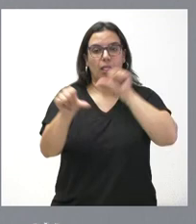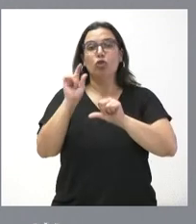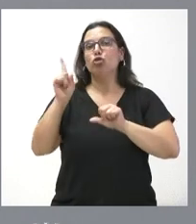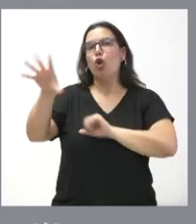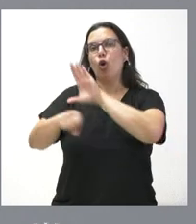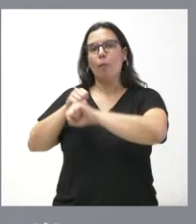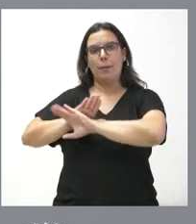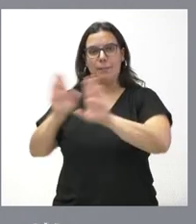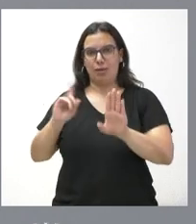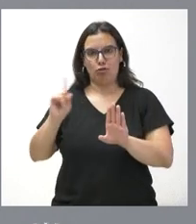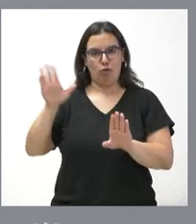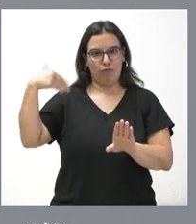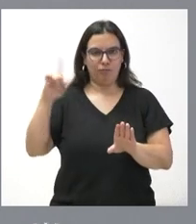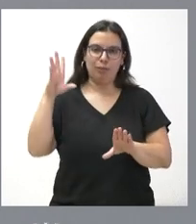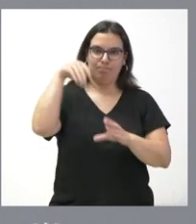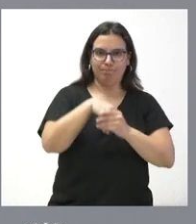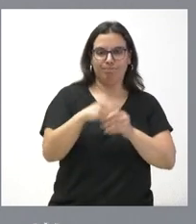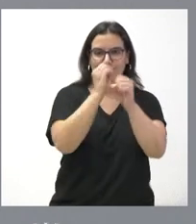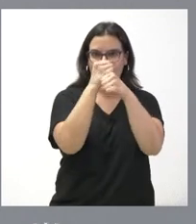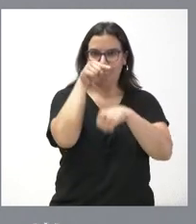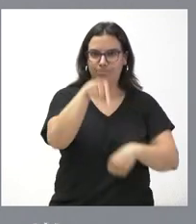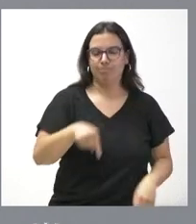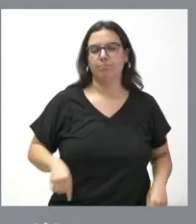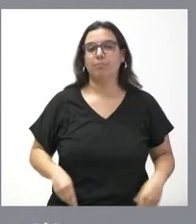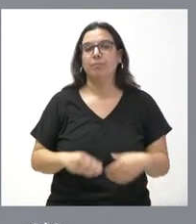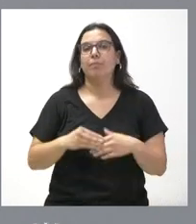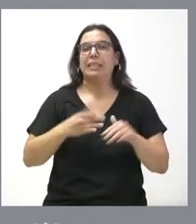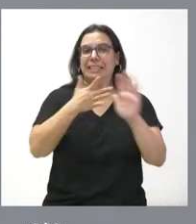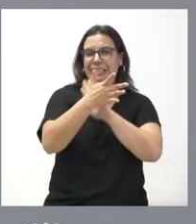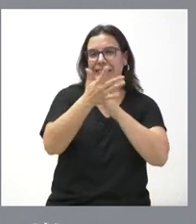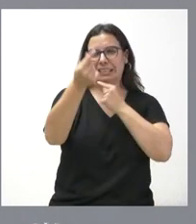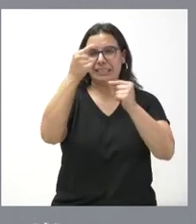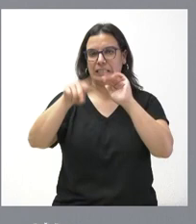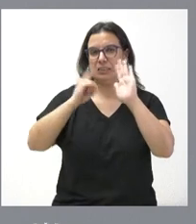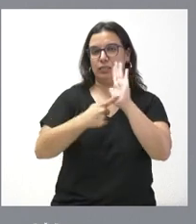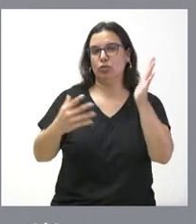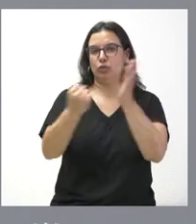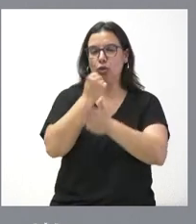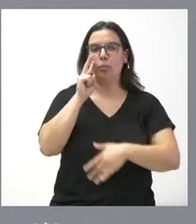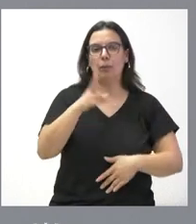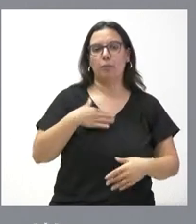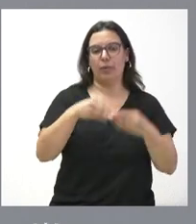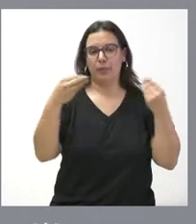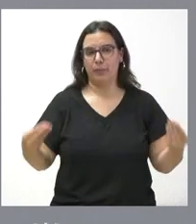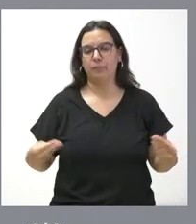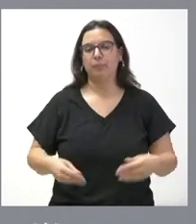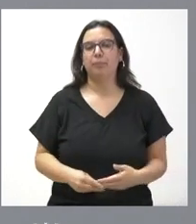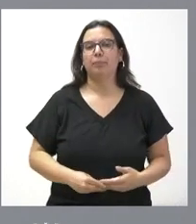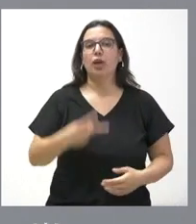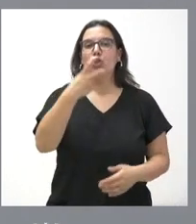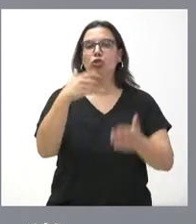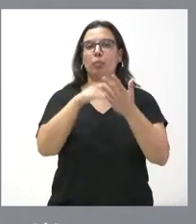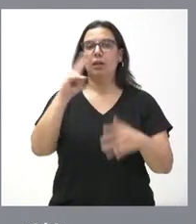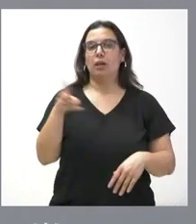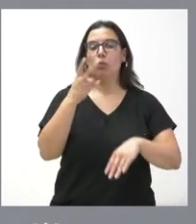externa de las mismas. Tienen ustedes la descripción completa de qué consisten estas actuaciones. 200.000